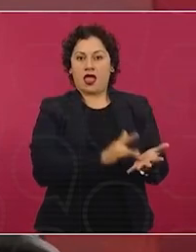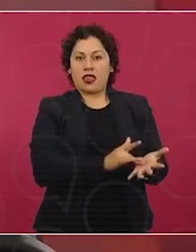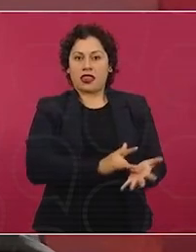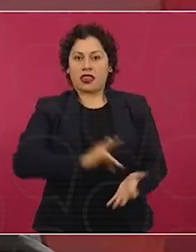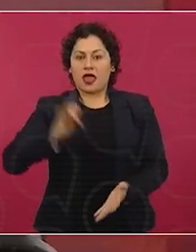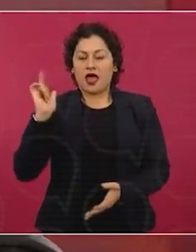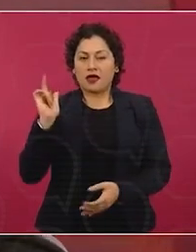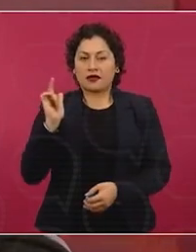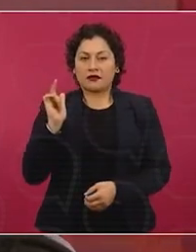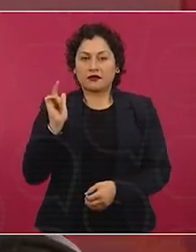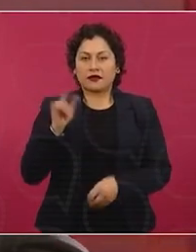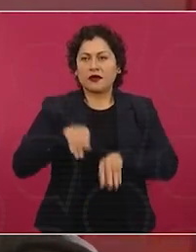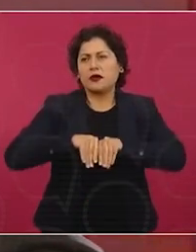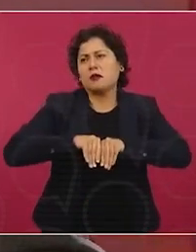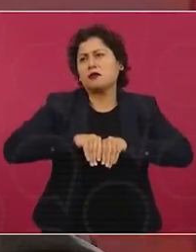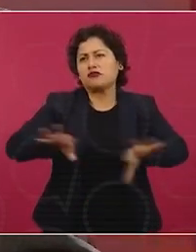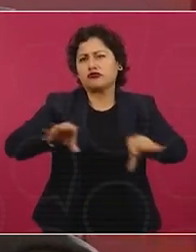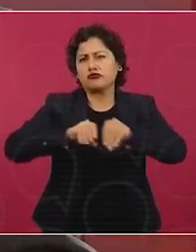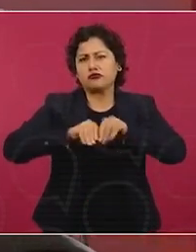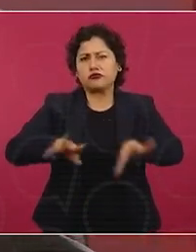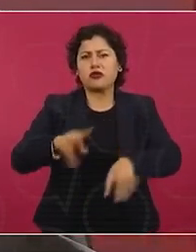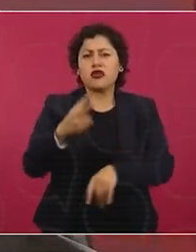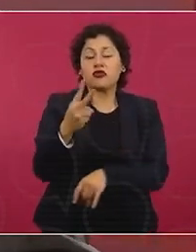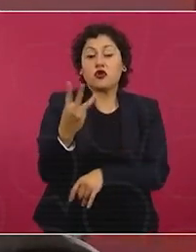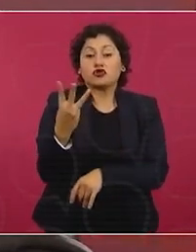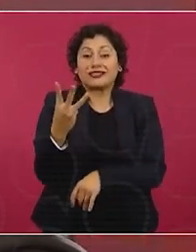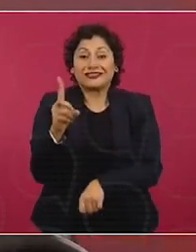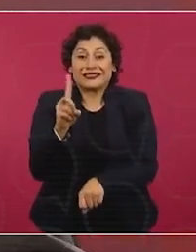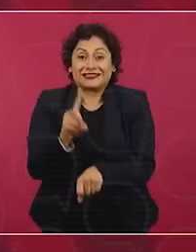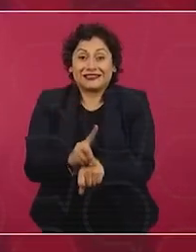tren toping.